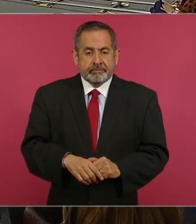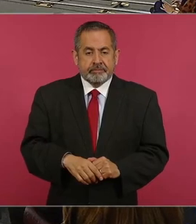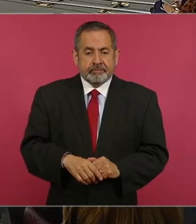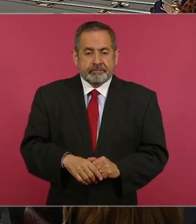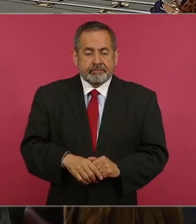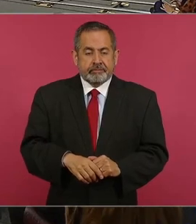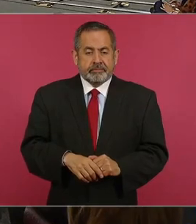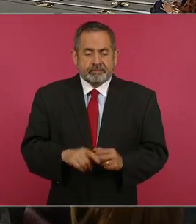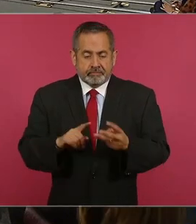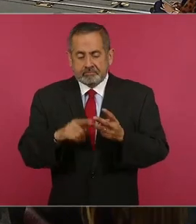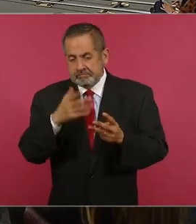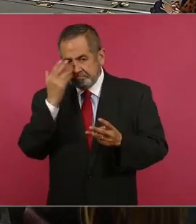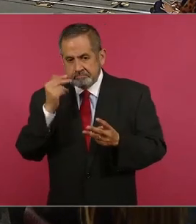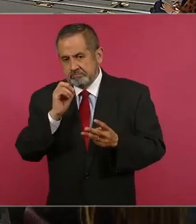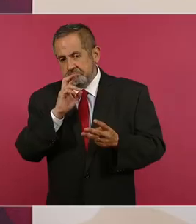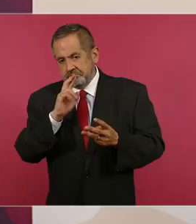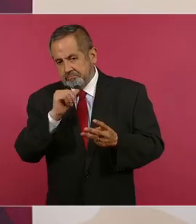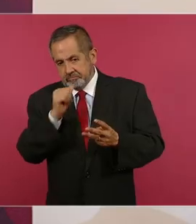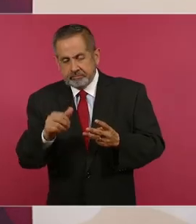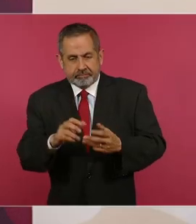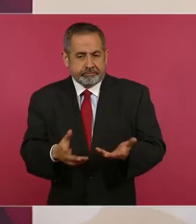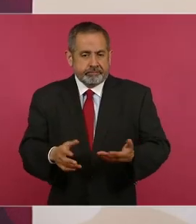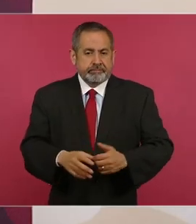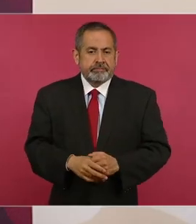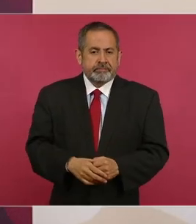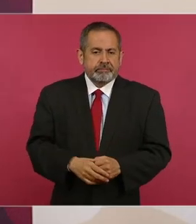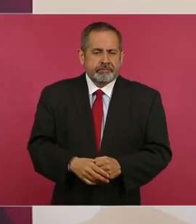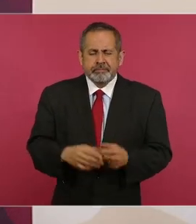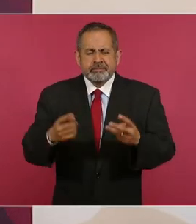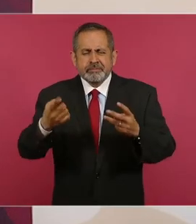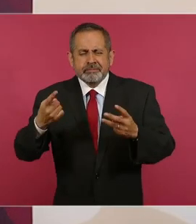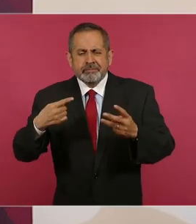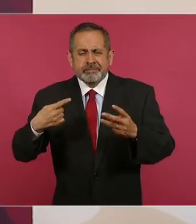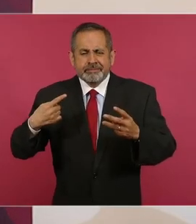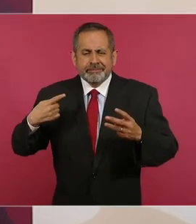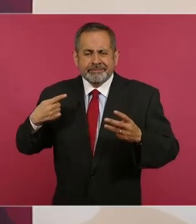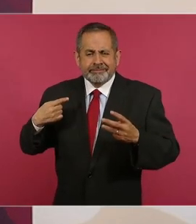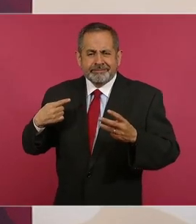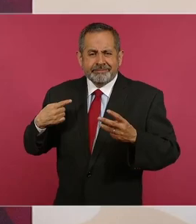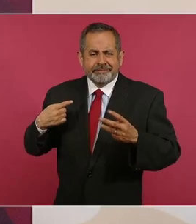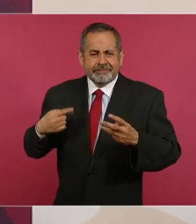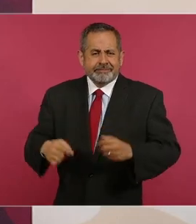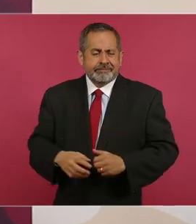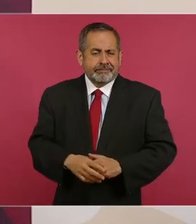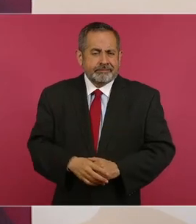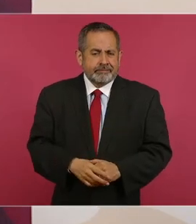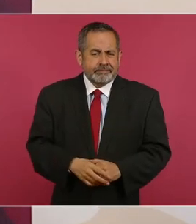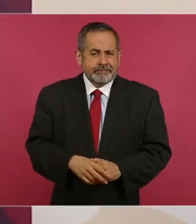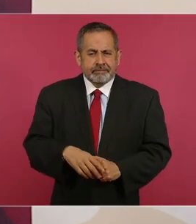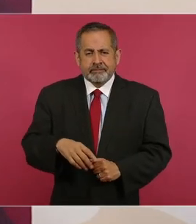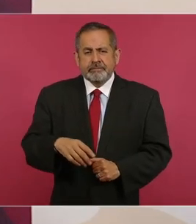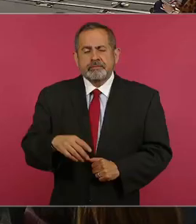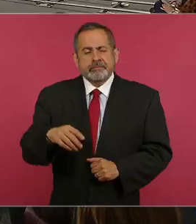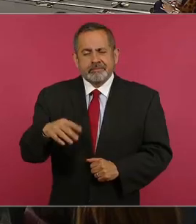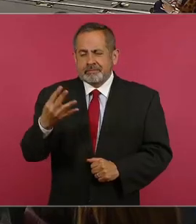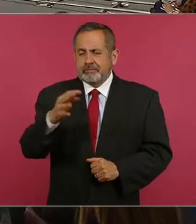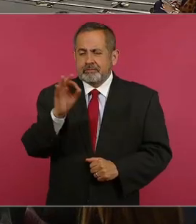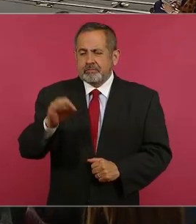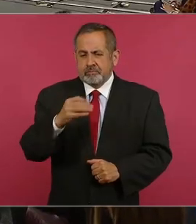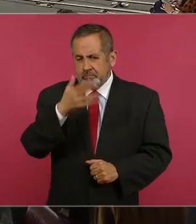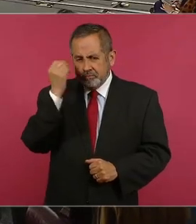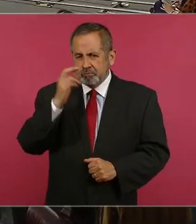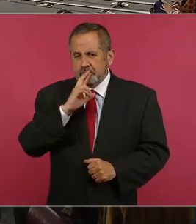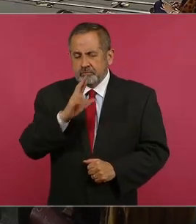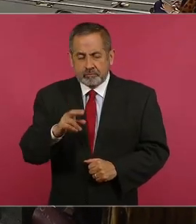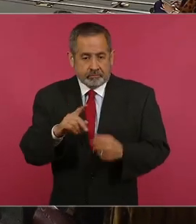No sabe, no contestó. A ver, regresala. No sabe, no contestó, 14. ¿Y cuál